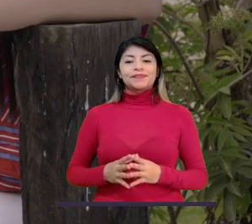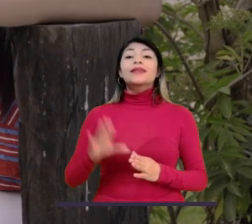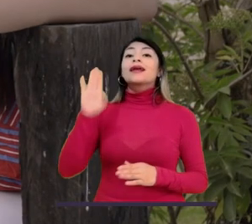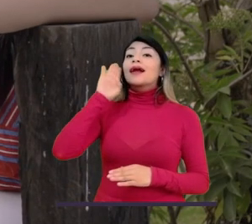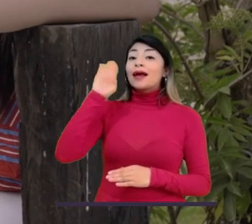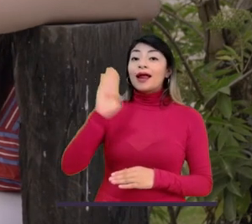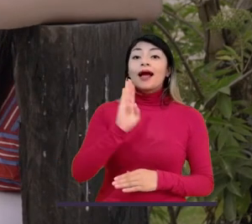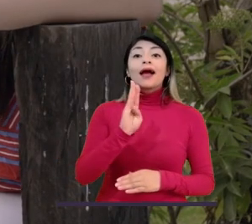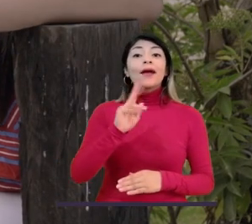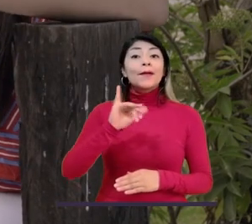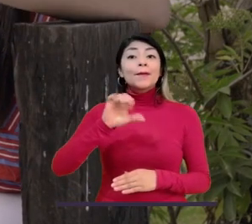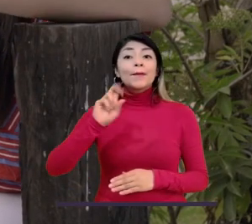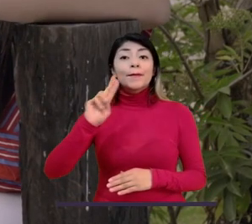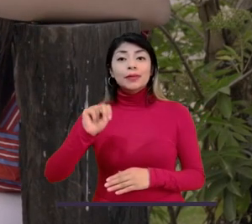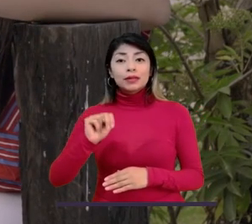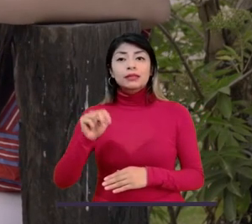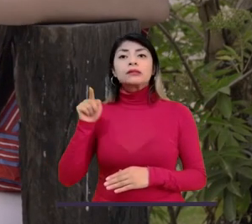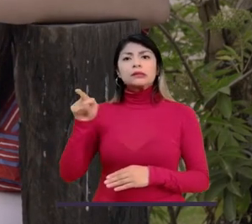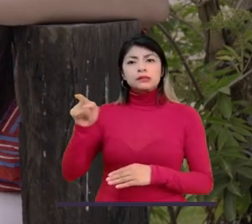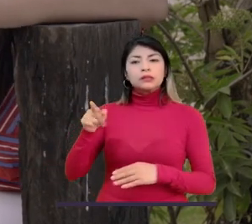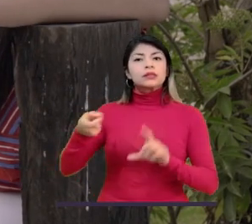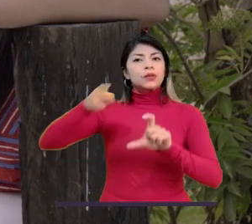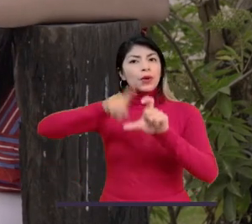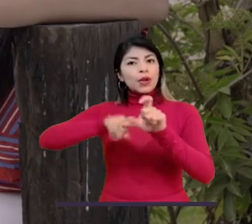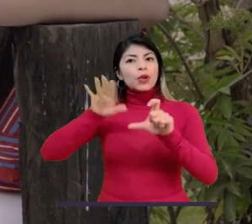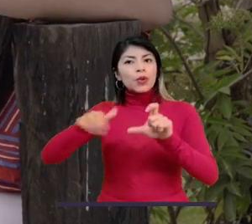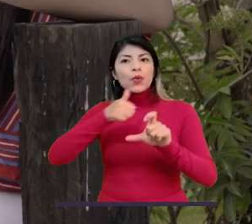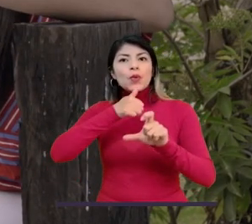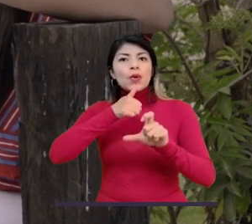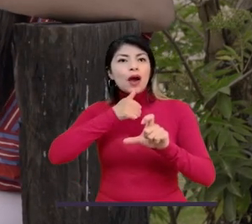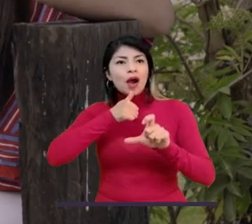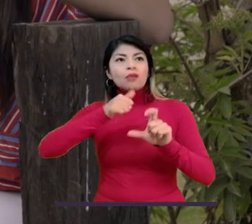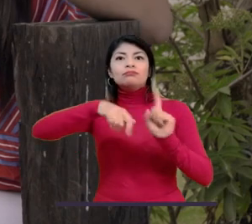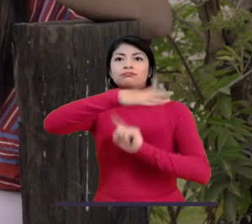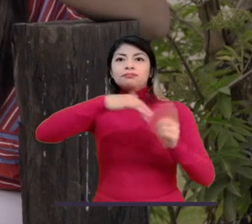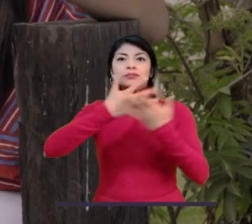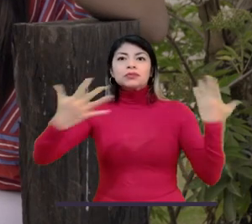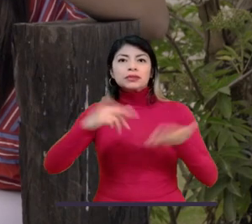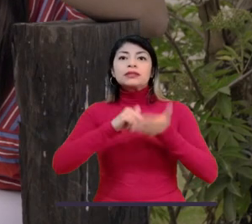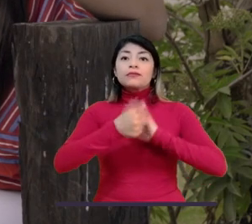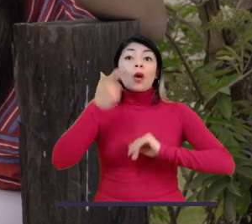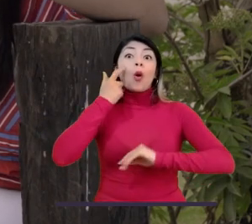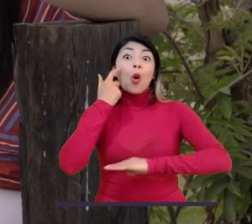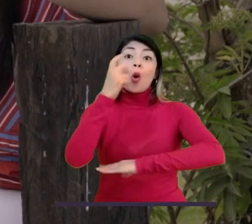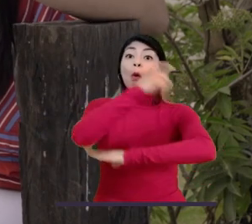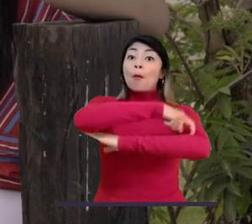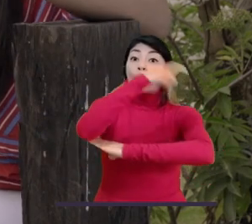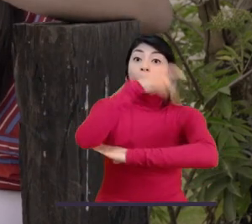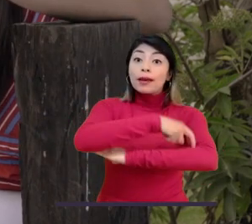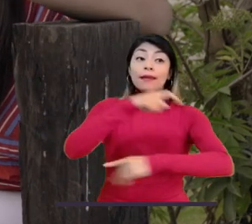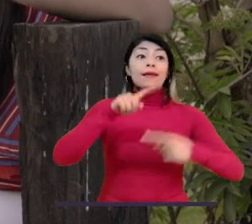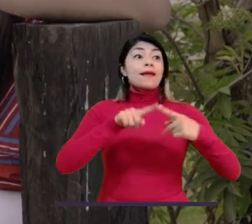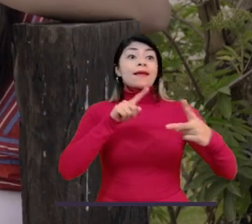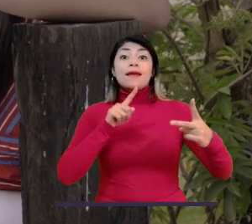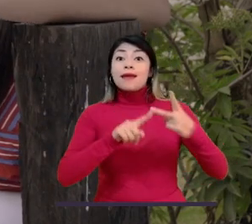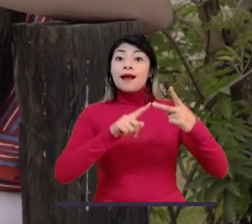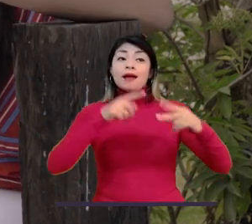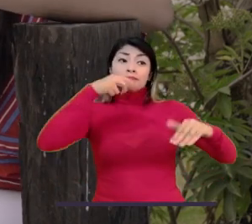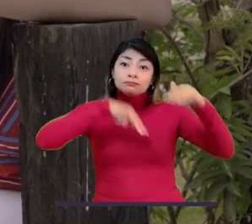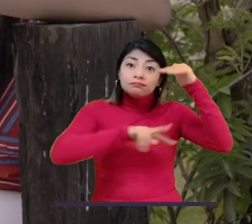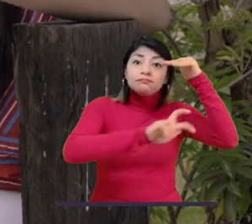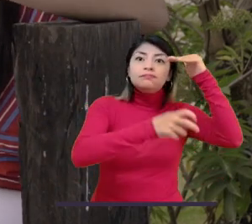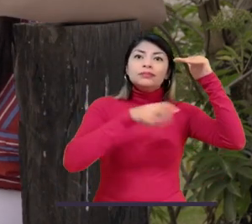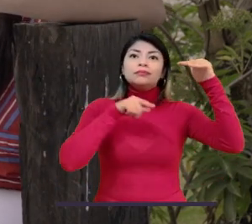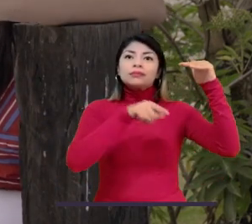Gracias, Brian, por mostrarnos la crisis ambiental que viene en la guajira. Recuerden que el petróleo, el gas y el carbón son energías sucias,